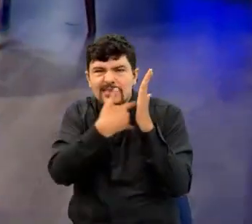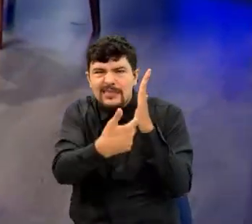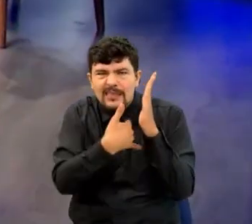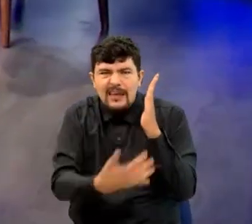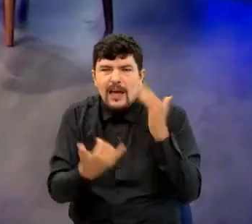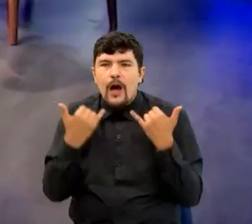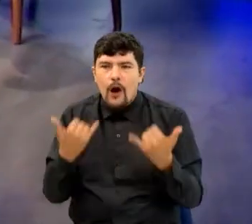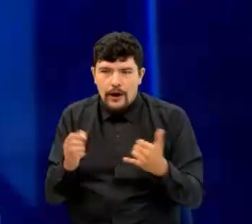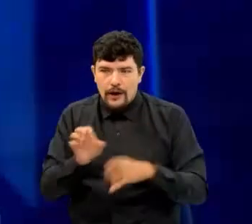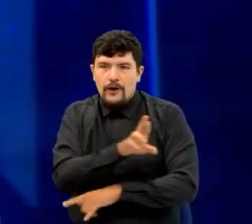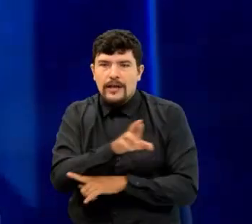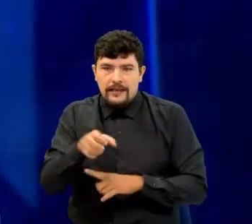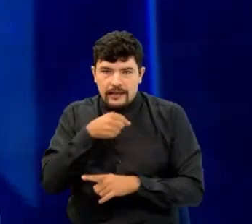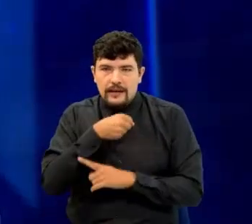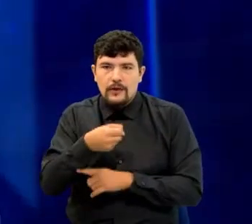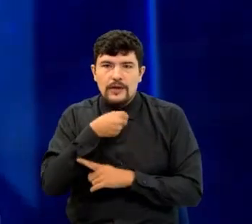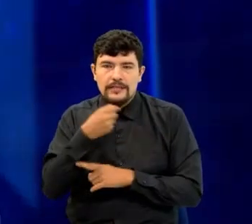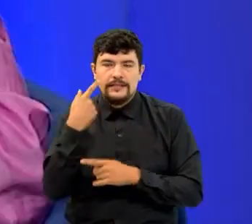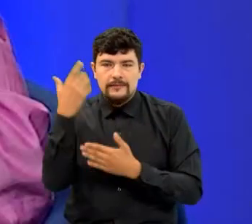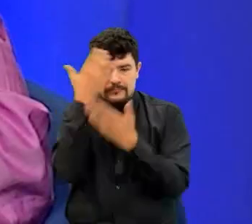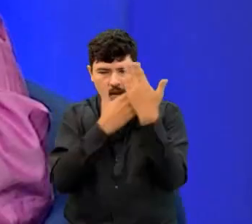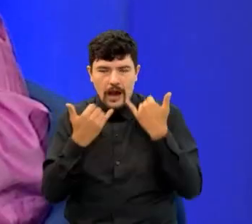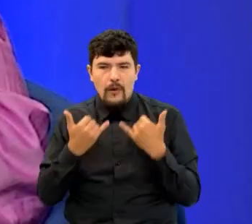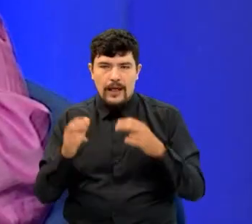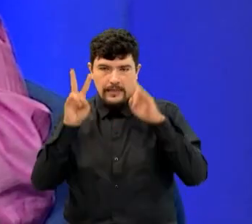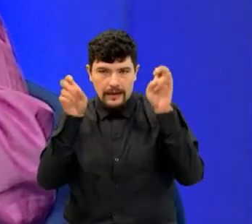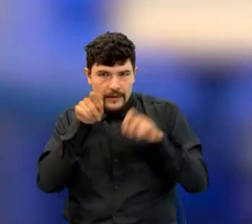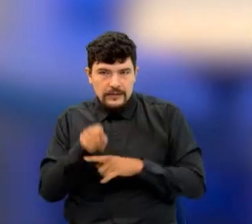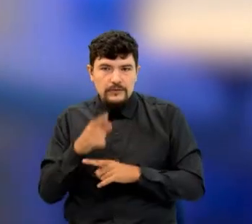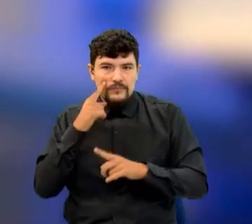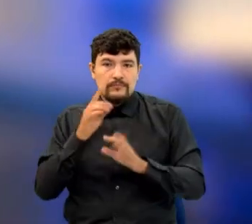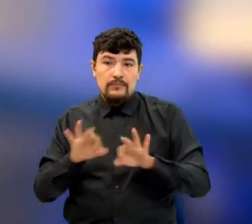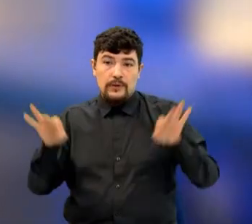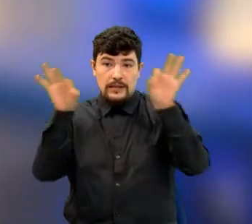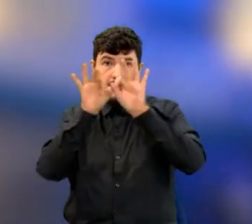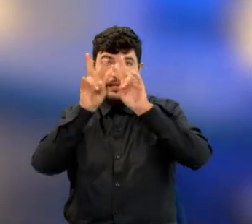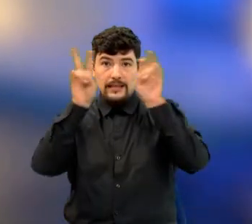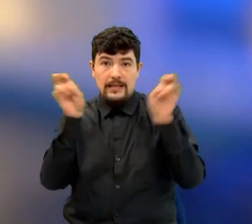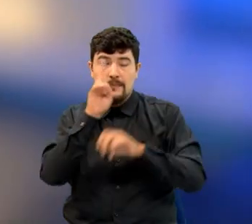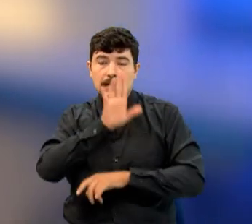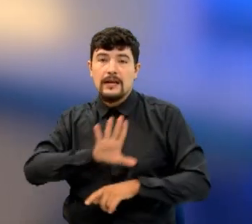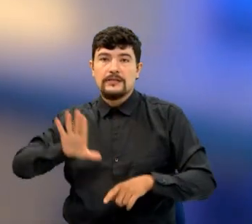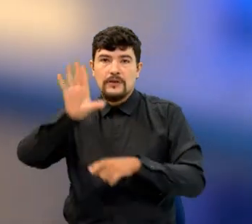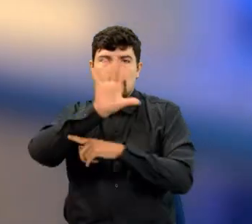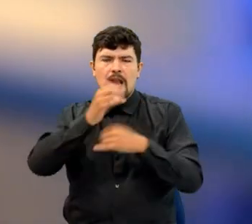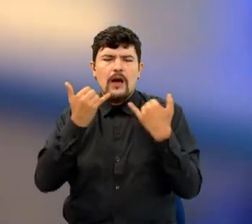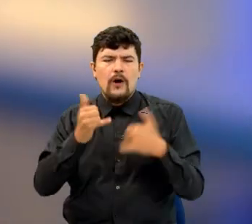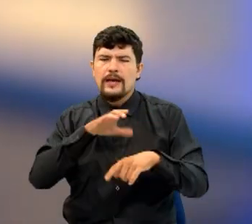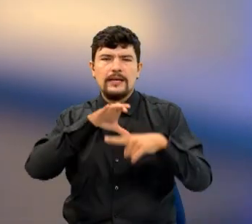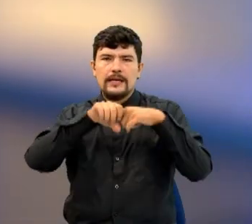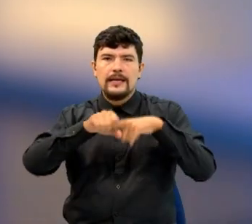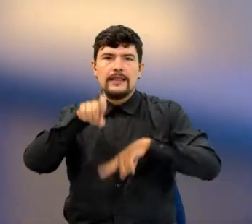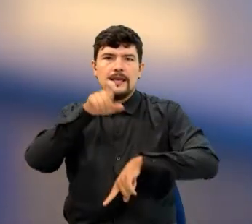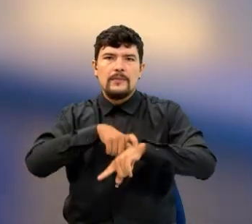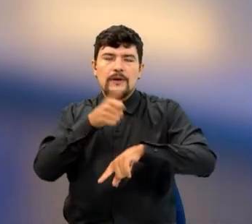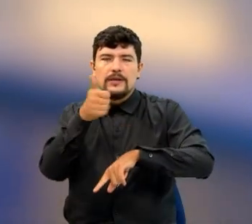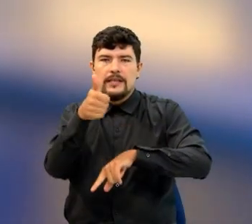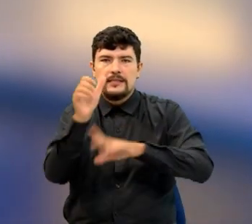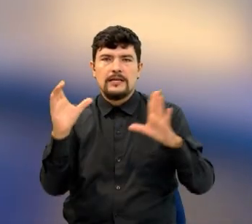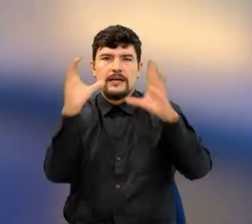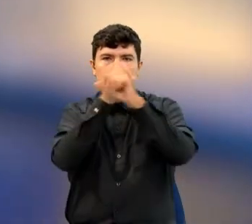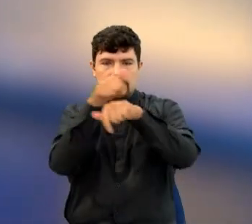Editorial analizaremos con expertos este importante tema nacional. La cita es a las 10 de la noche por la señal del Gran Santander.